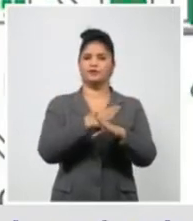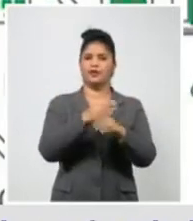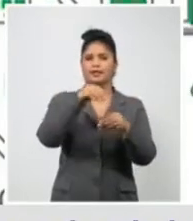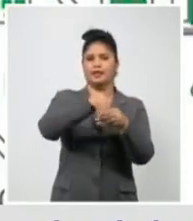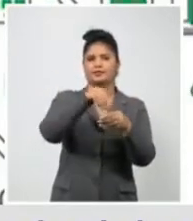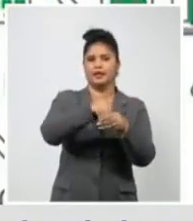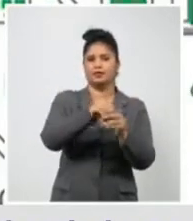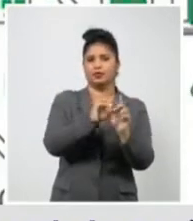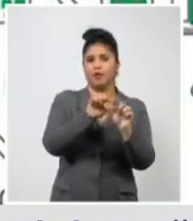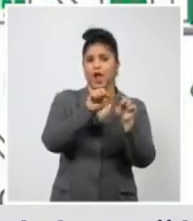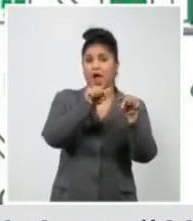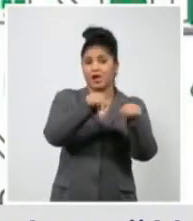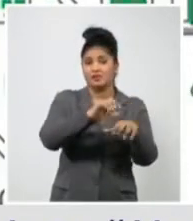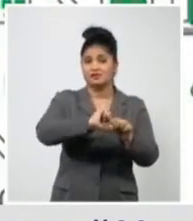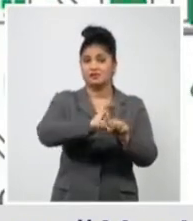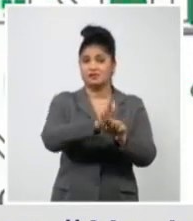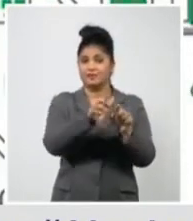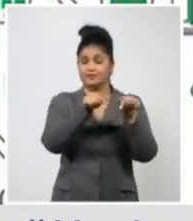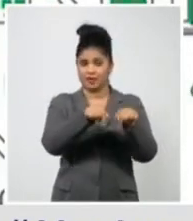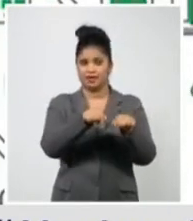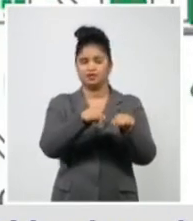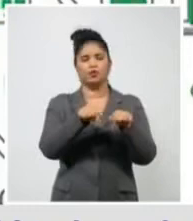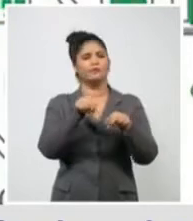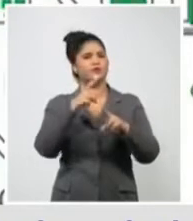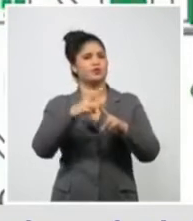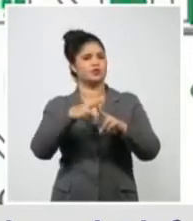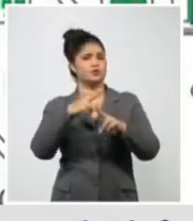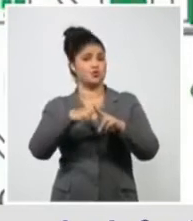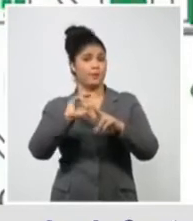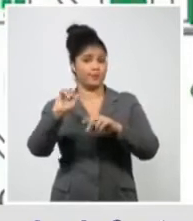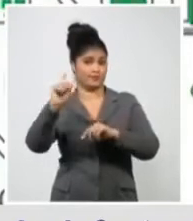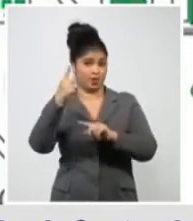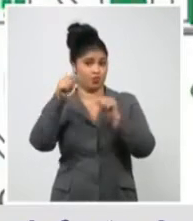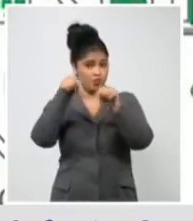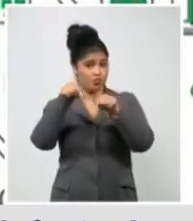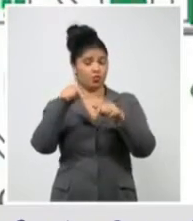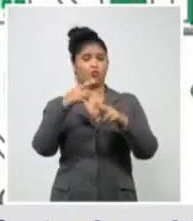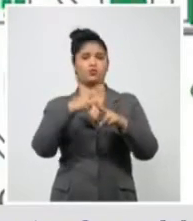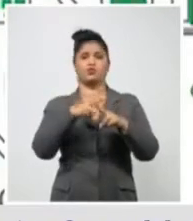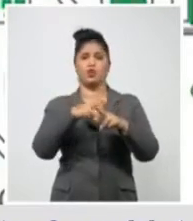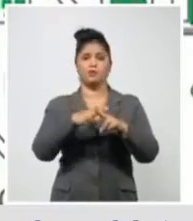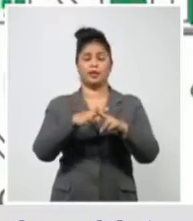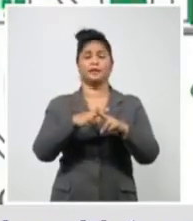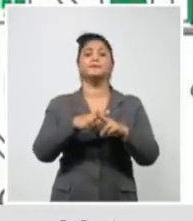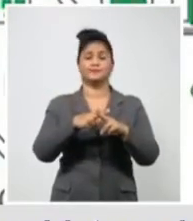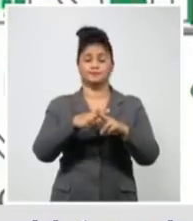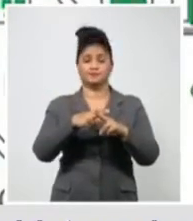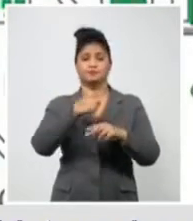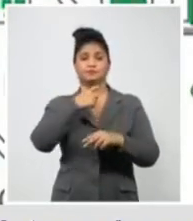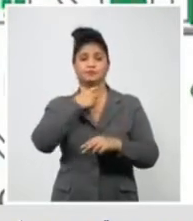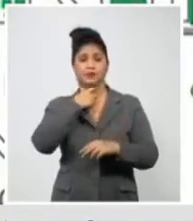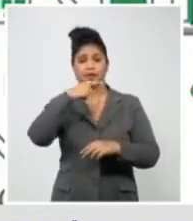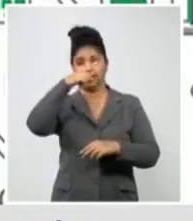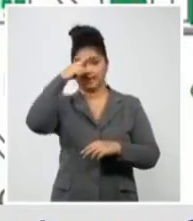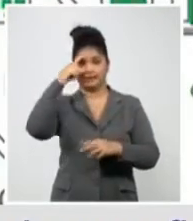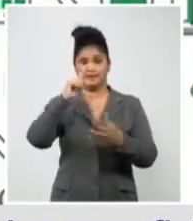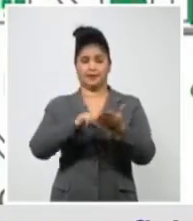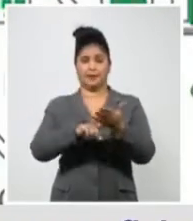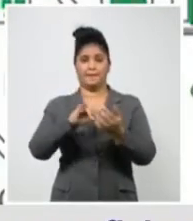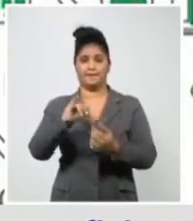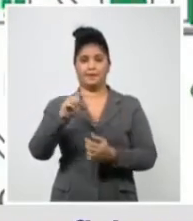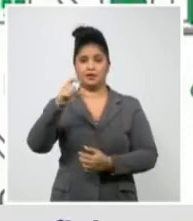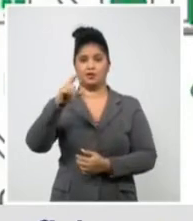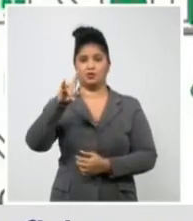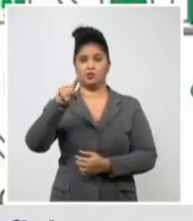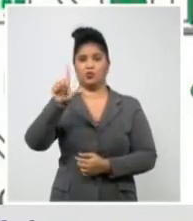una proteína, que es la espícula. Ustedes tienen que haberlo oído, la proteína S, espícula, que es la que le da